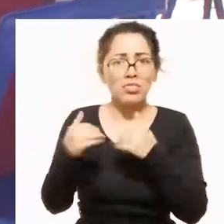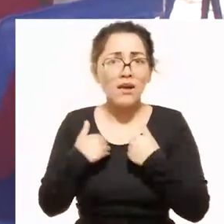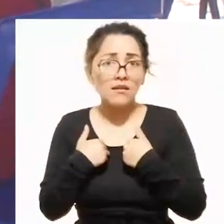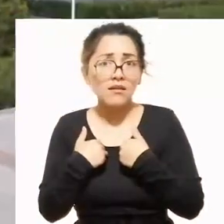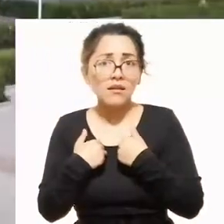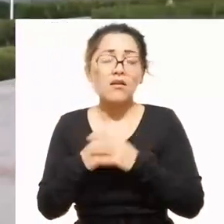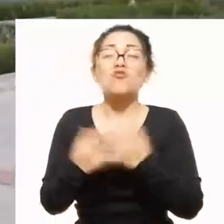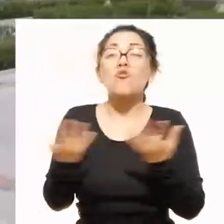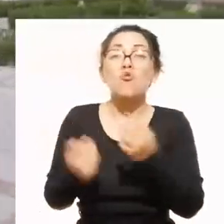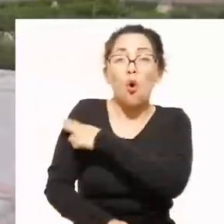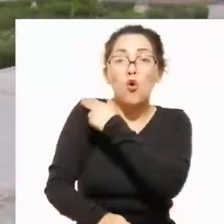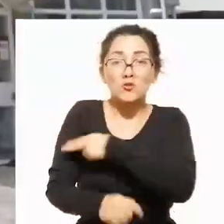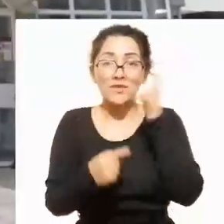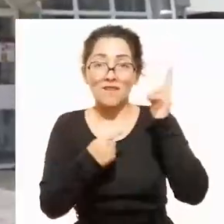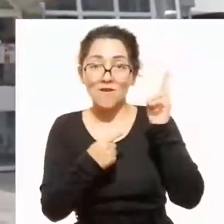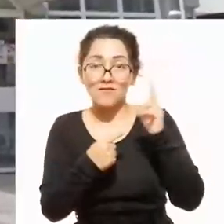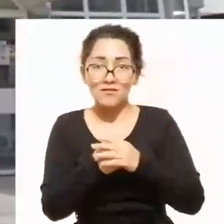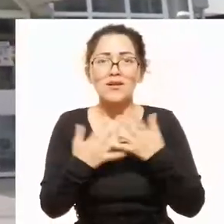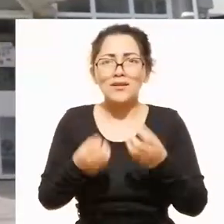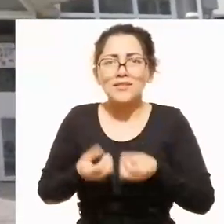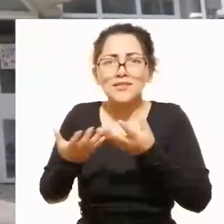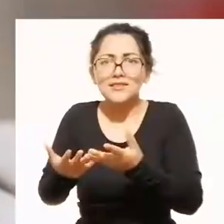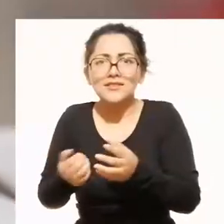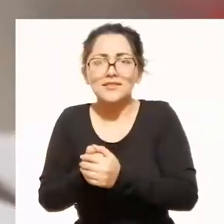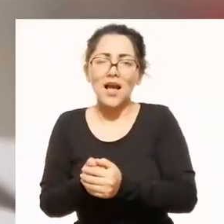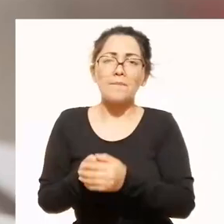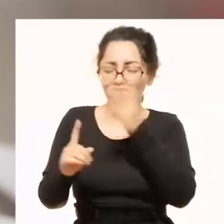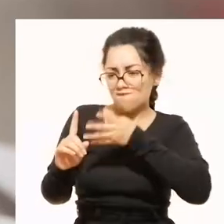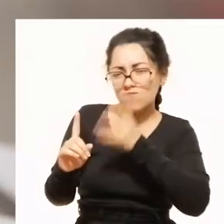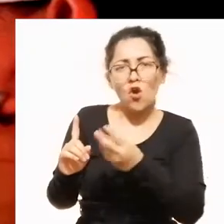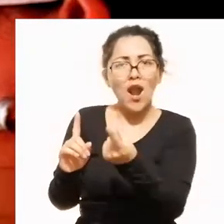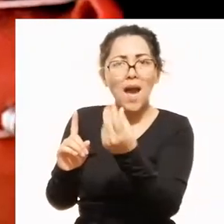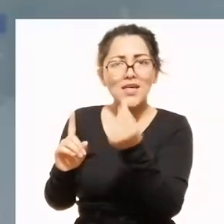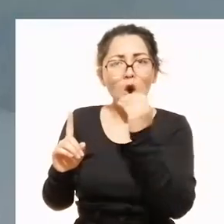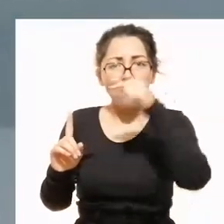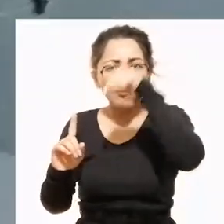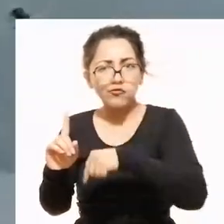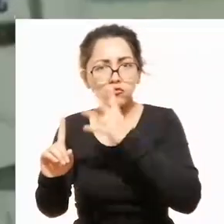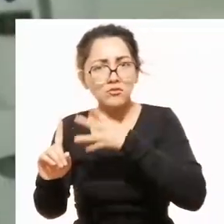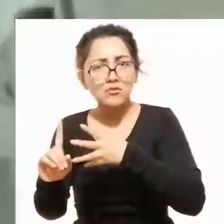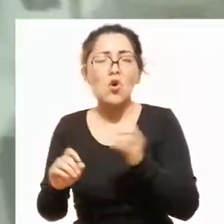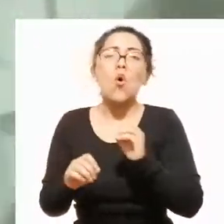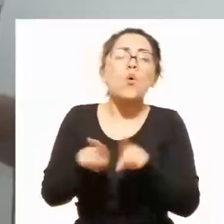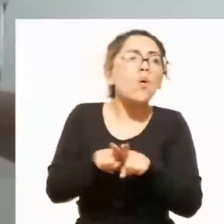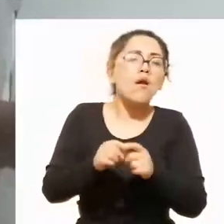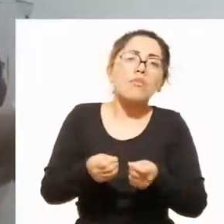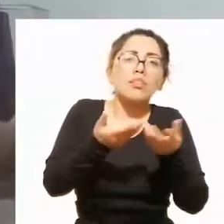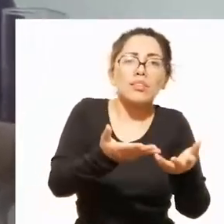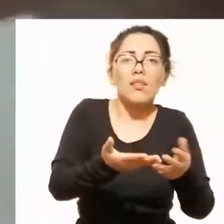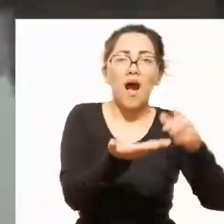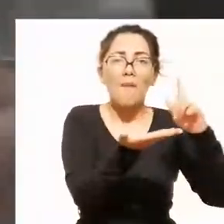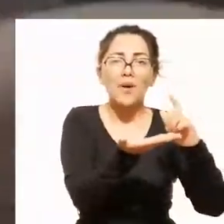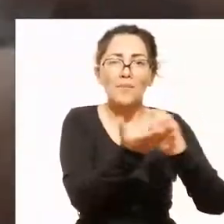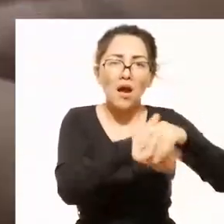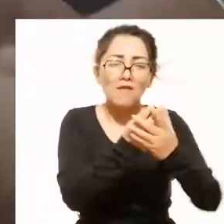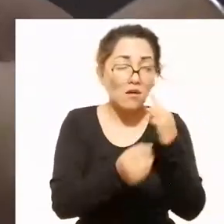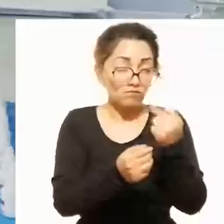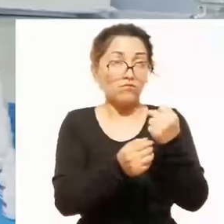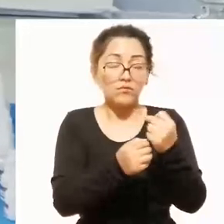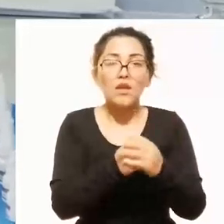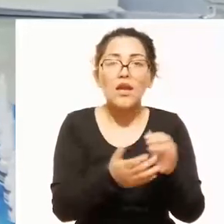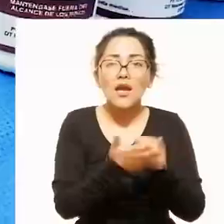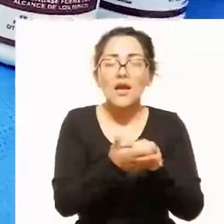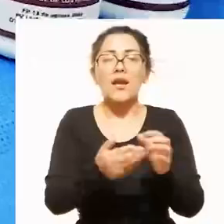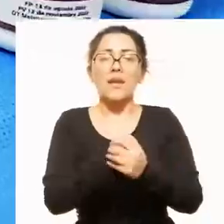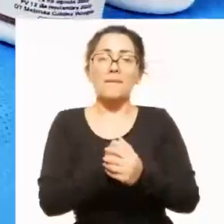a través de nuestro hospital docente con pruebas serológicas de antígeno y moleculares y brindando soporte con alcohol en gel e